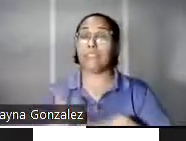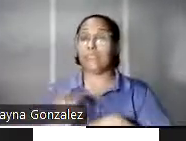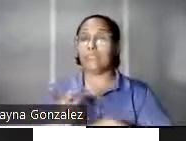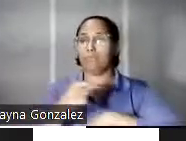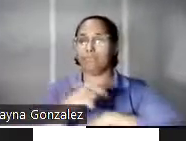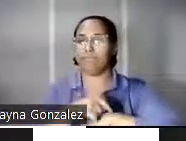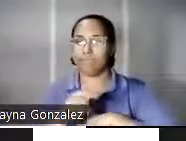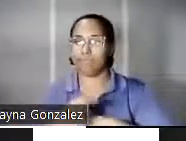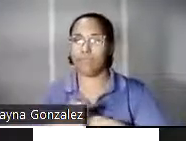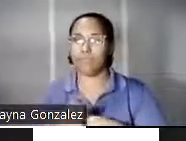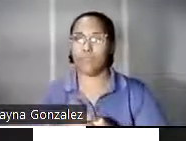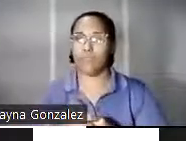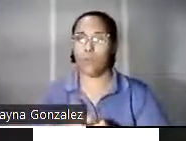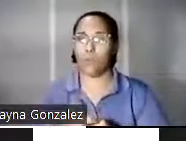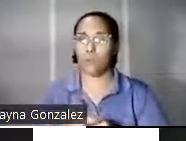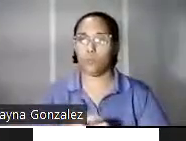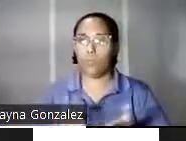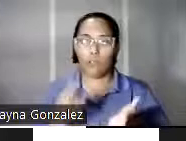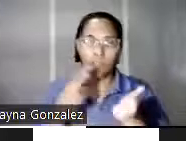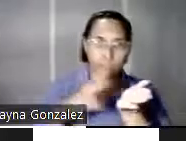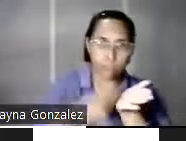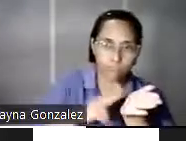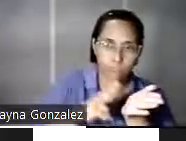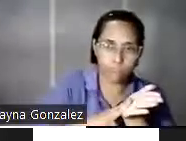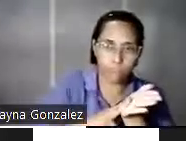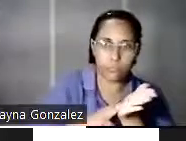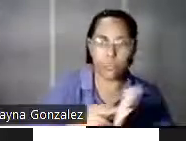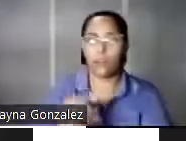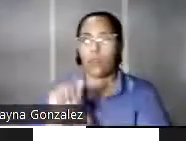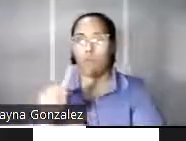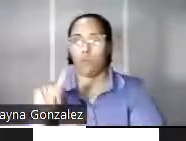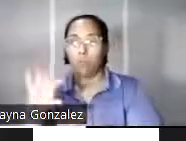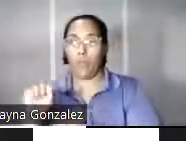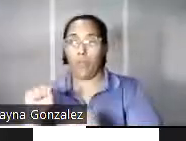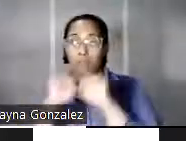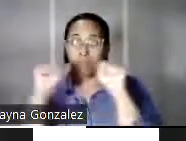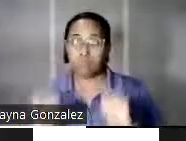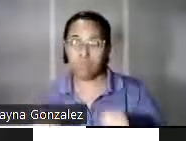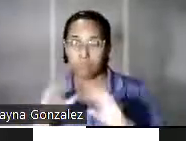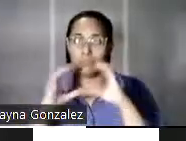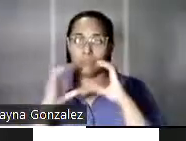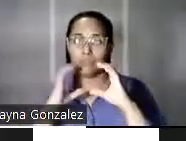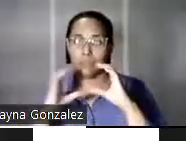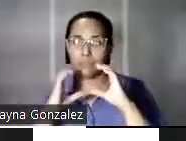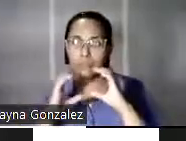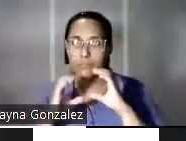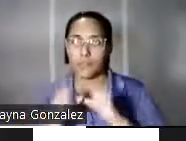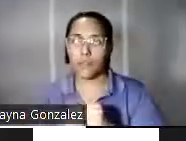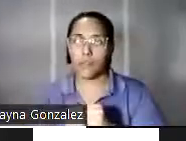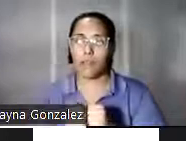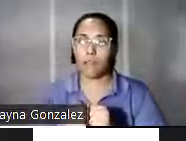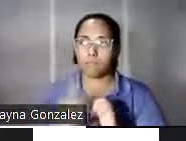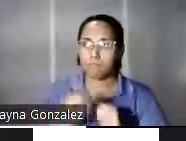no sería arriesgado afirmar que la utopía de un sistema de comunicación capaz de difundir